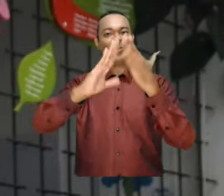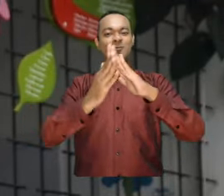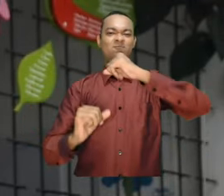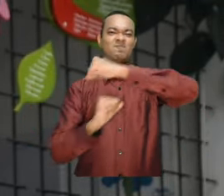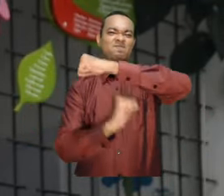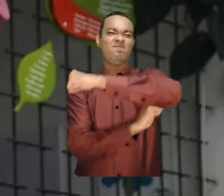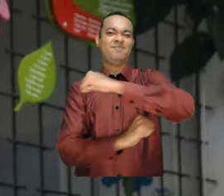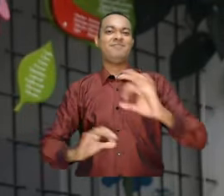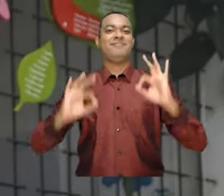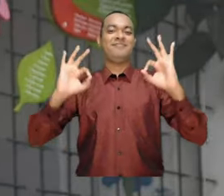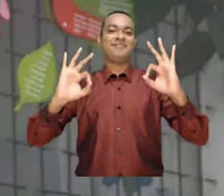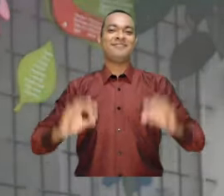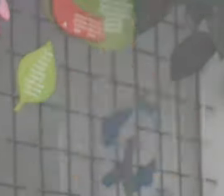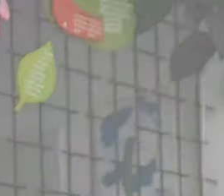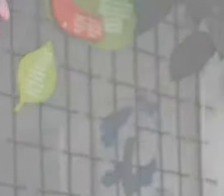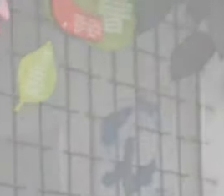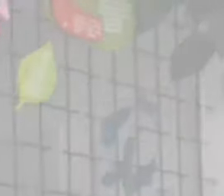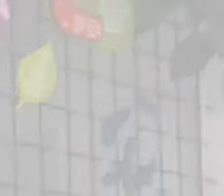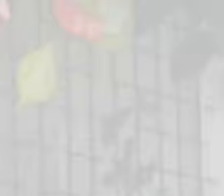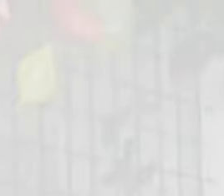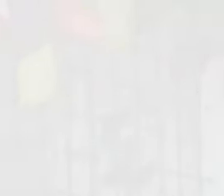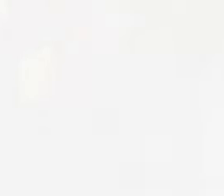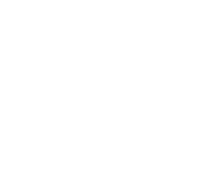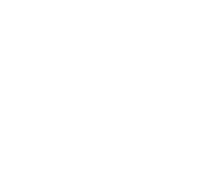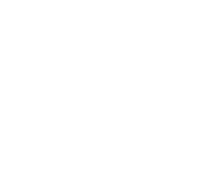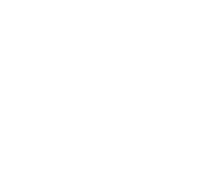construir la nueva historia de nuestra comuna